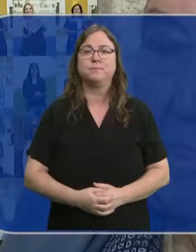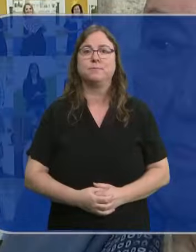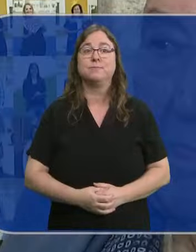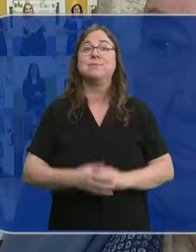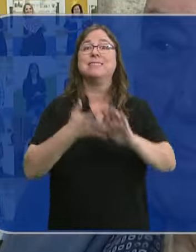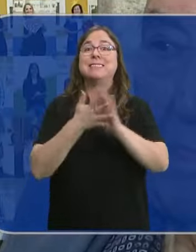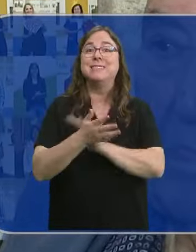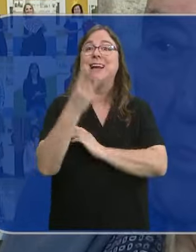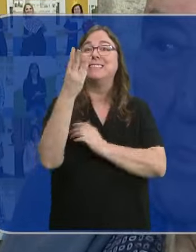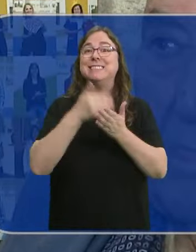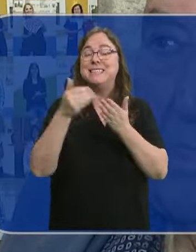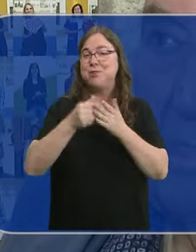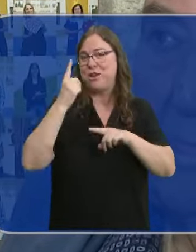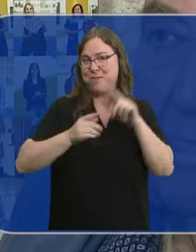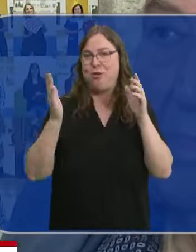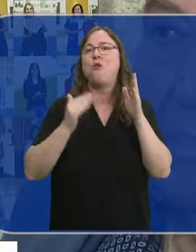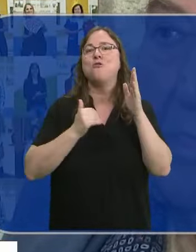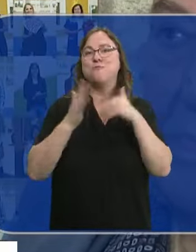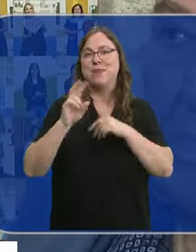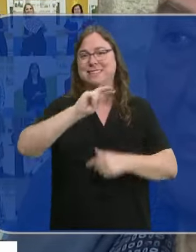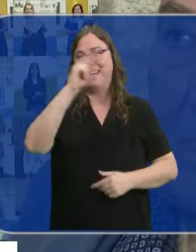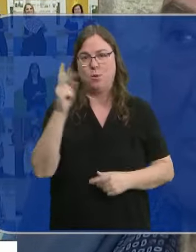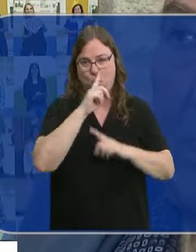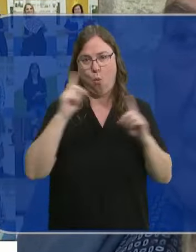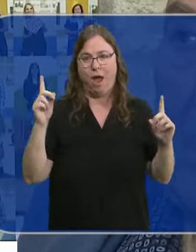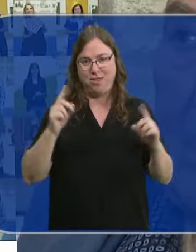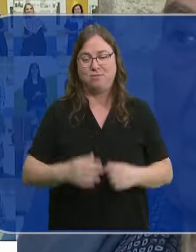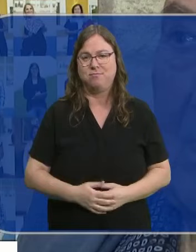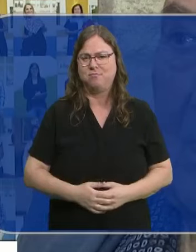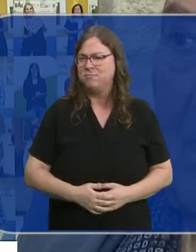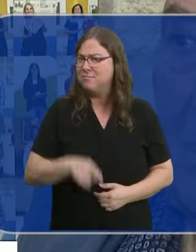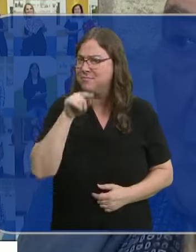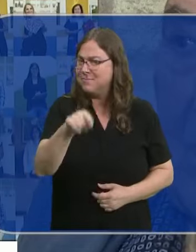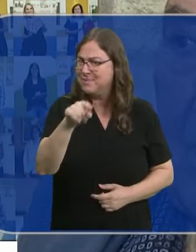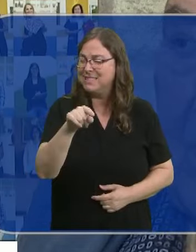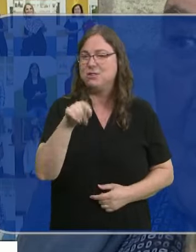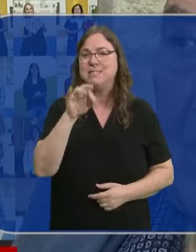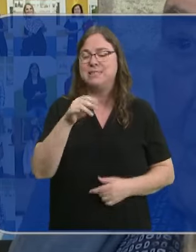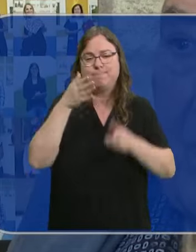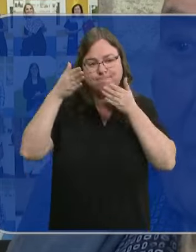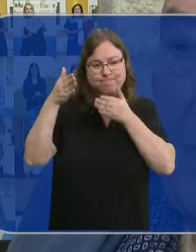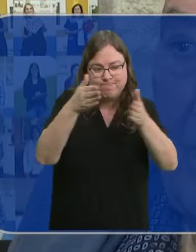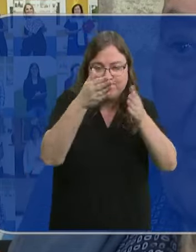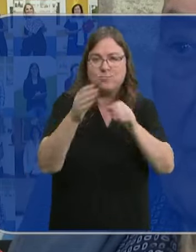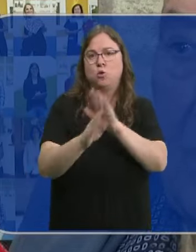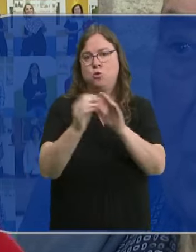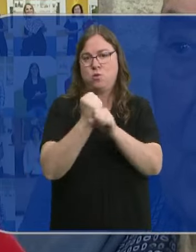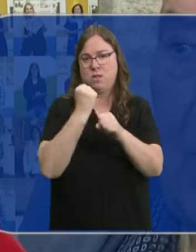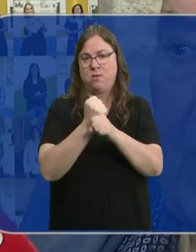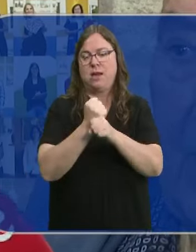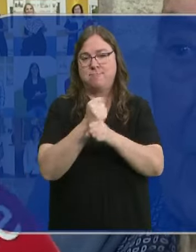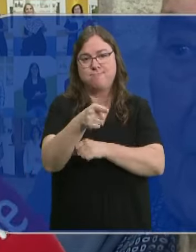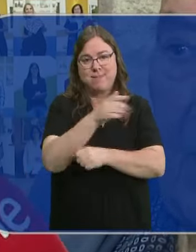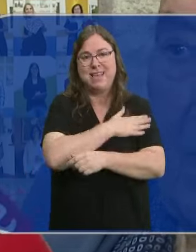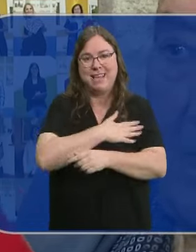Suponen 3 millones y medio más de euros al año. Desde luego, esa es la línea en la que vamos a seguir trabajando y esa